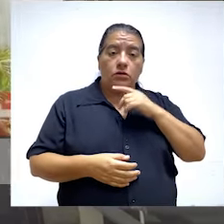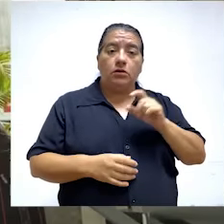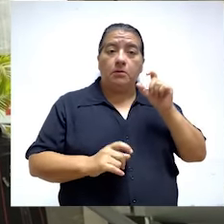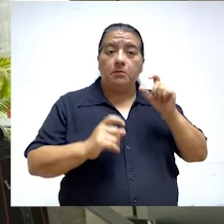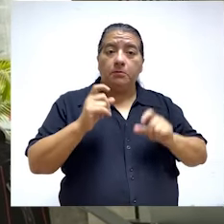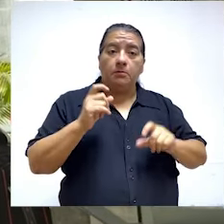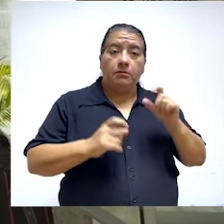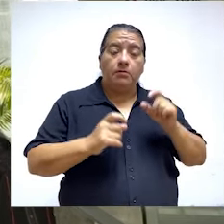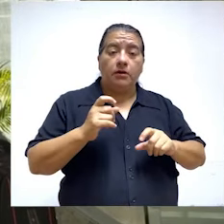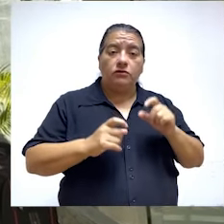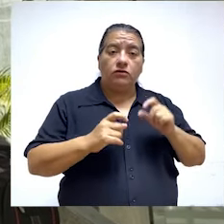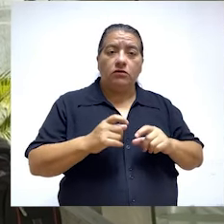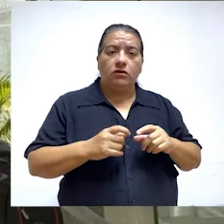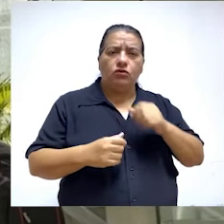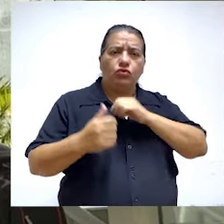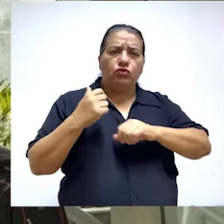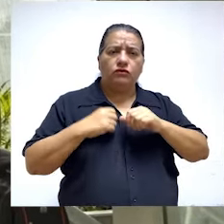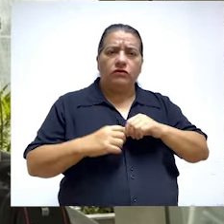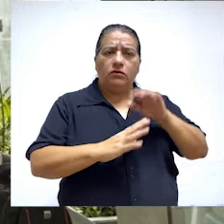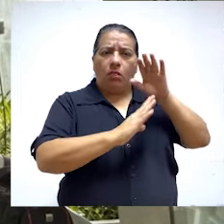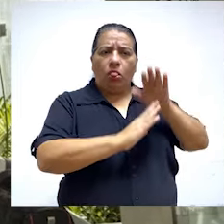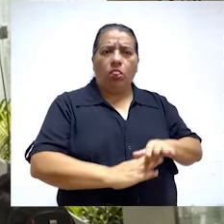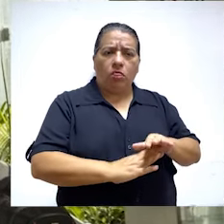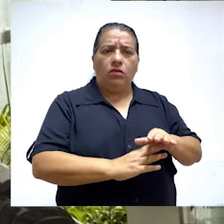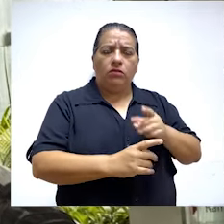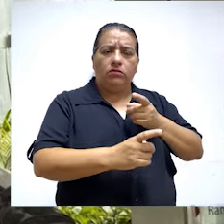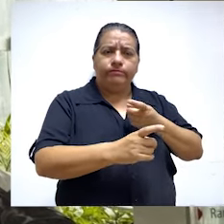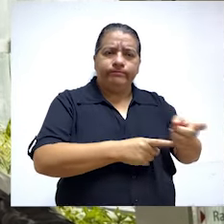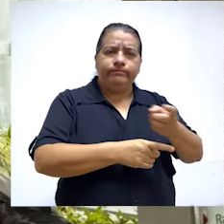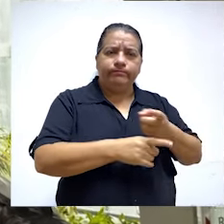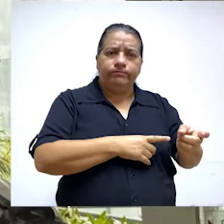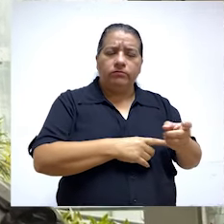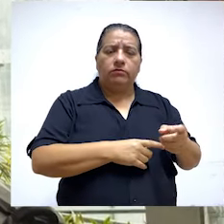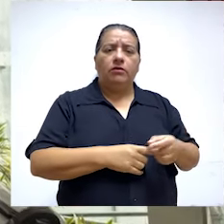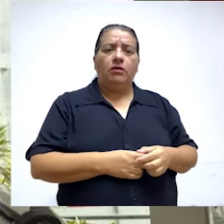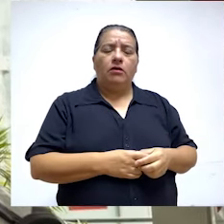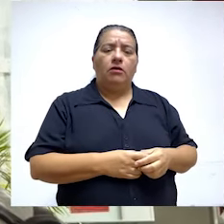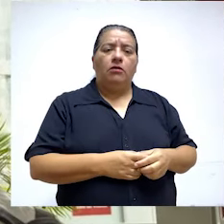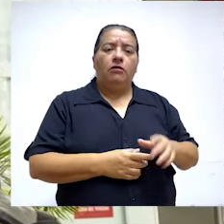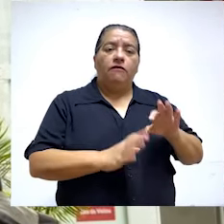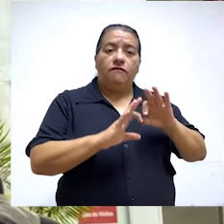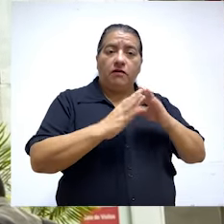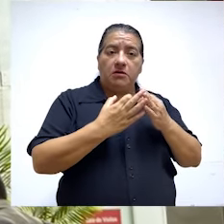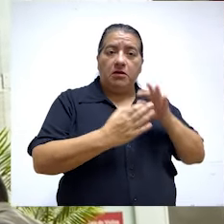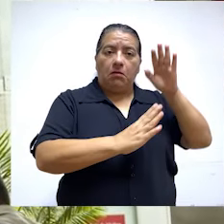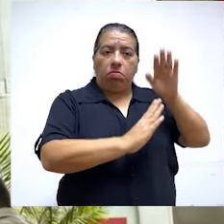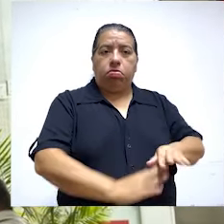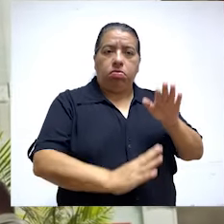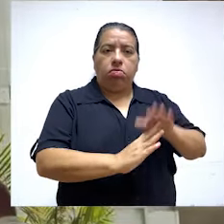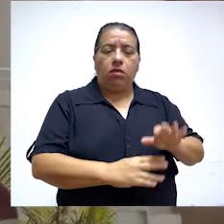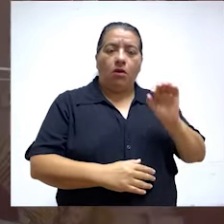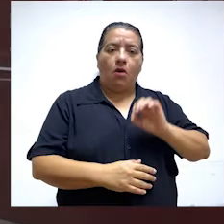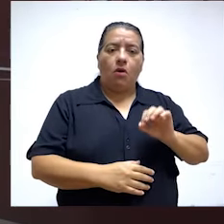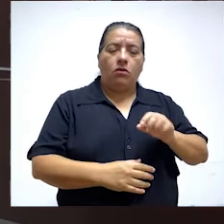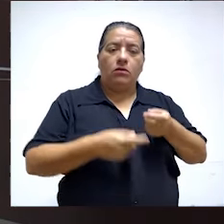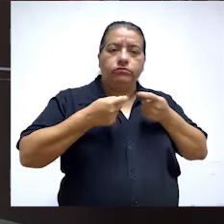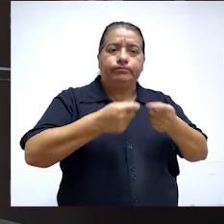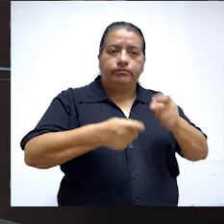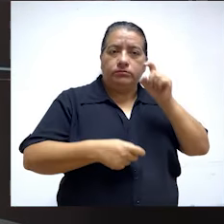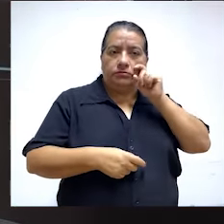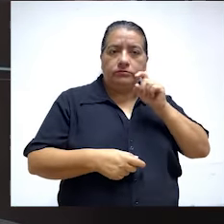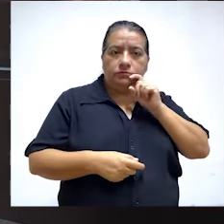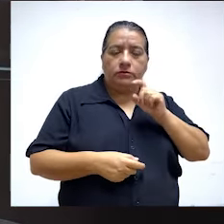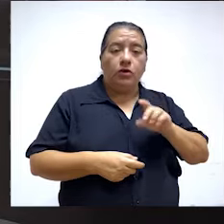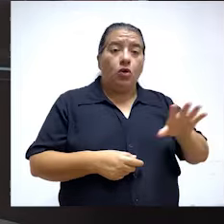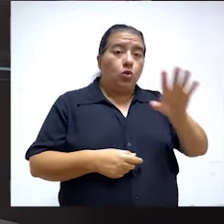a las personas víctimas de violencia familiar y sexual. Los centros de emergencia mujeres están a nivel